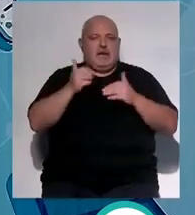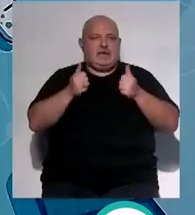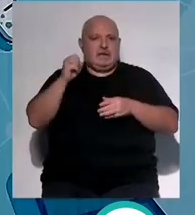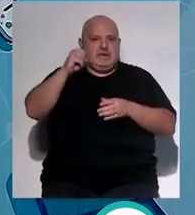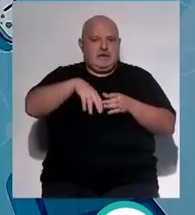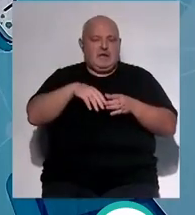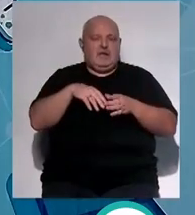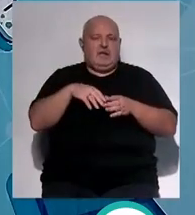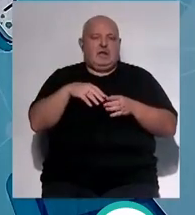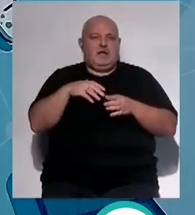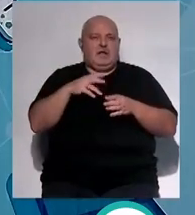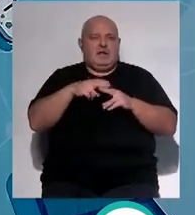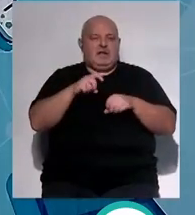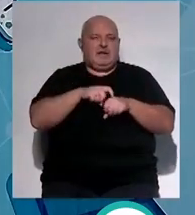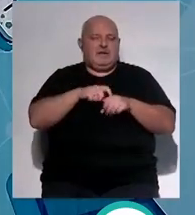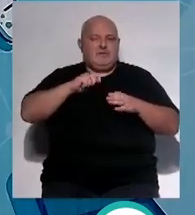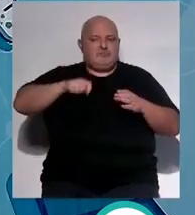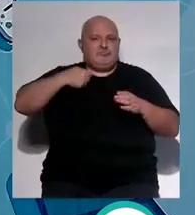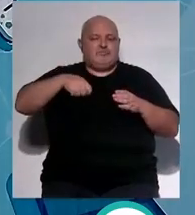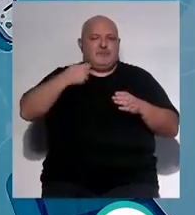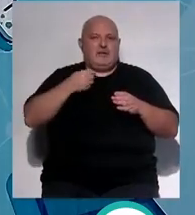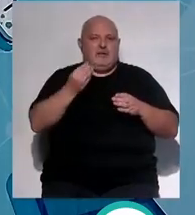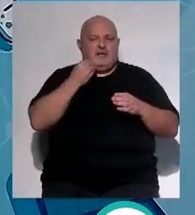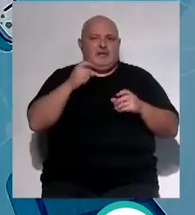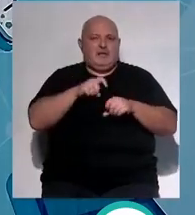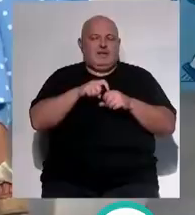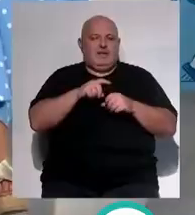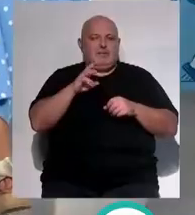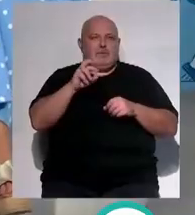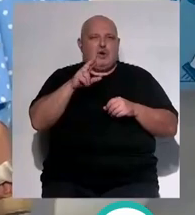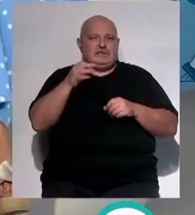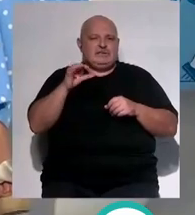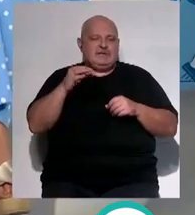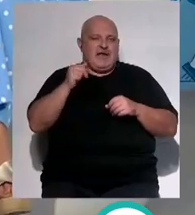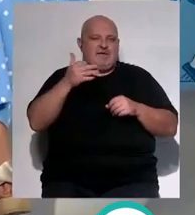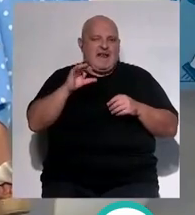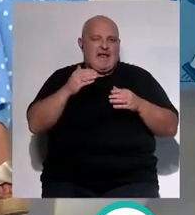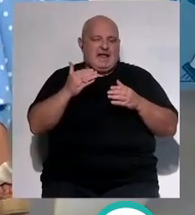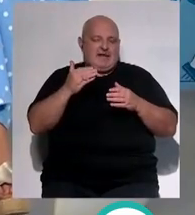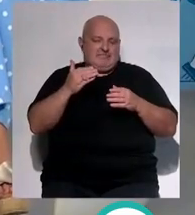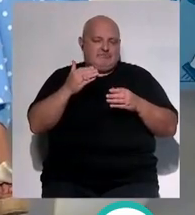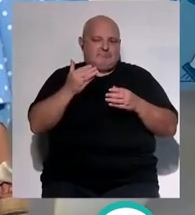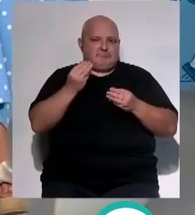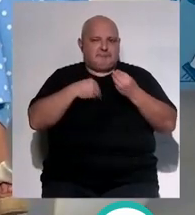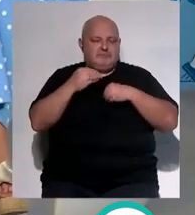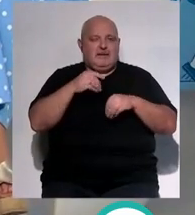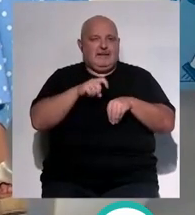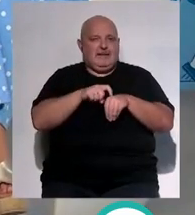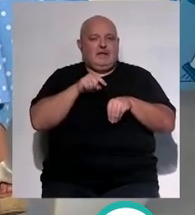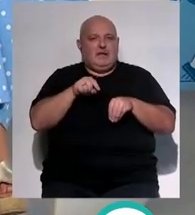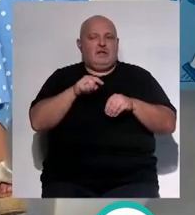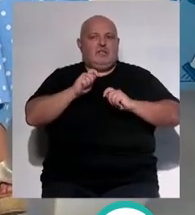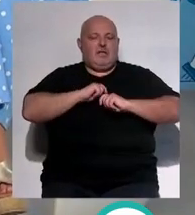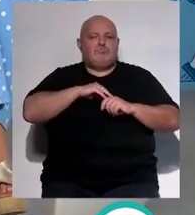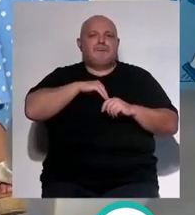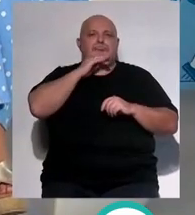y te haces los famosos que ahora están todas las influences tomando porridge de avena por la mañana y la verdad que la avena te va a